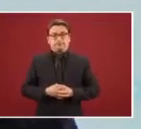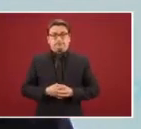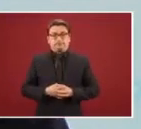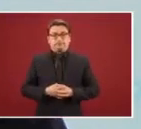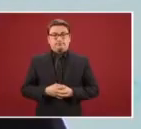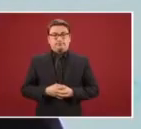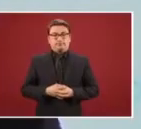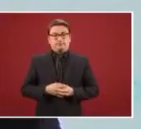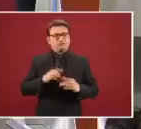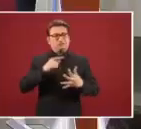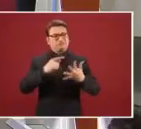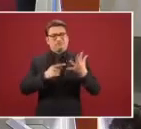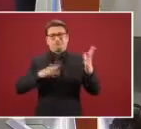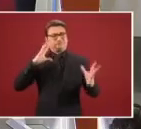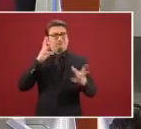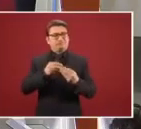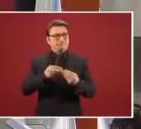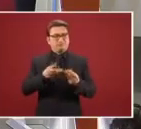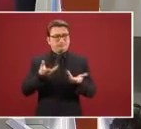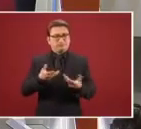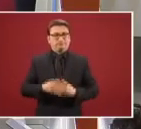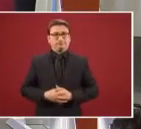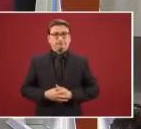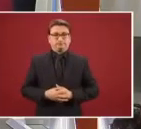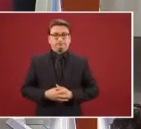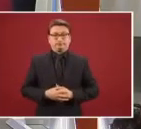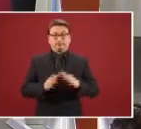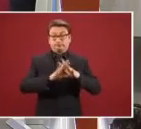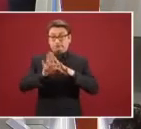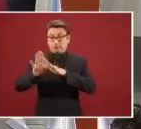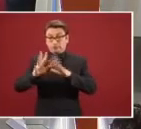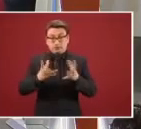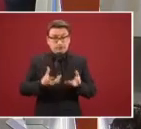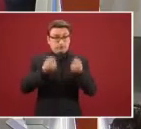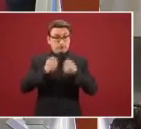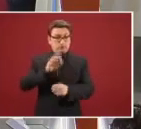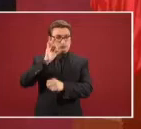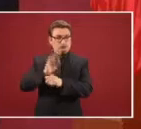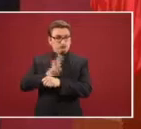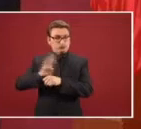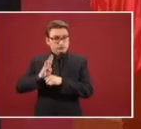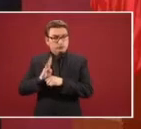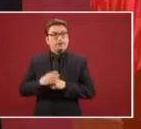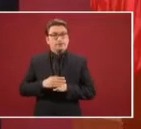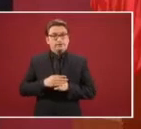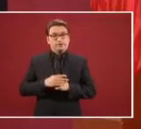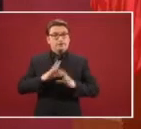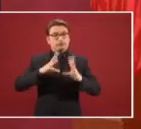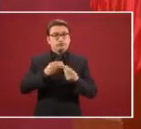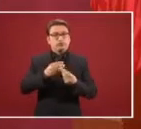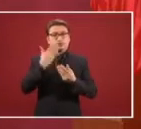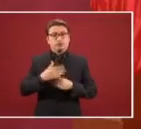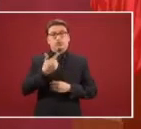En resumen, migrantes rescatados y beneficiados en síntesis. La